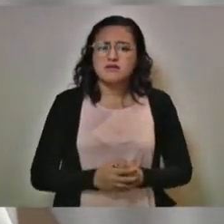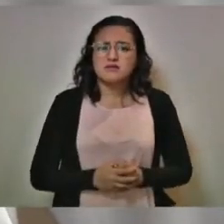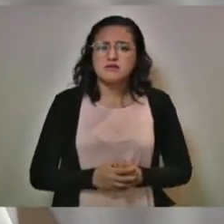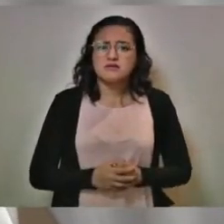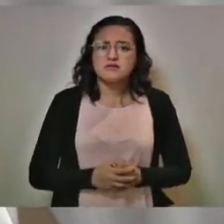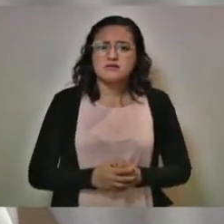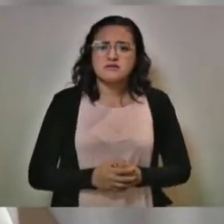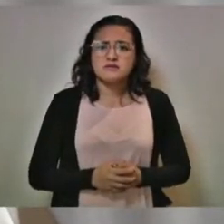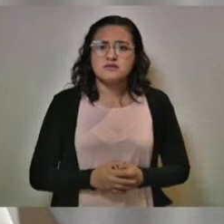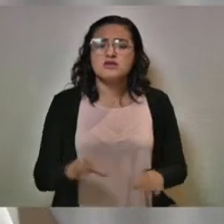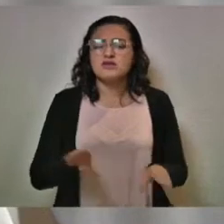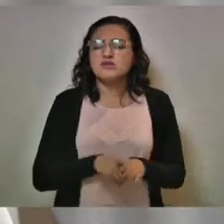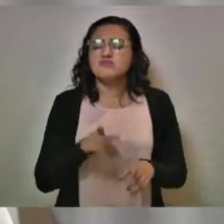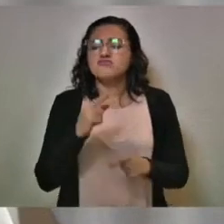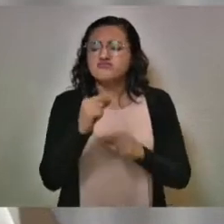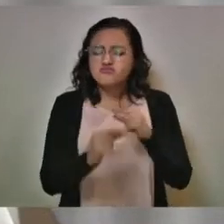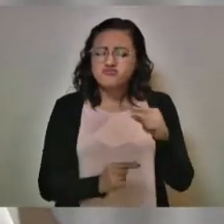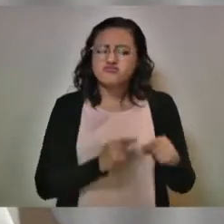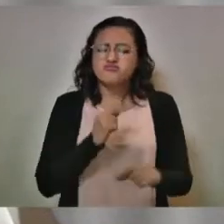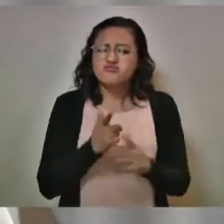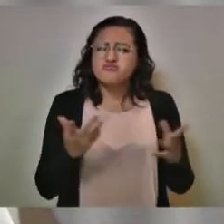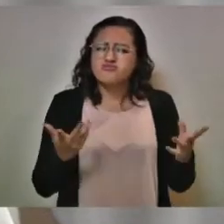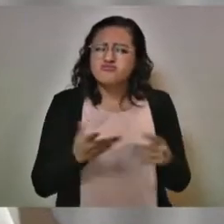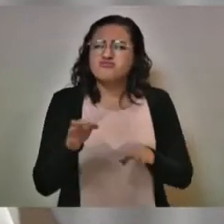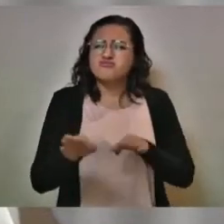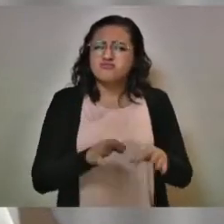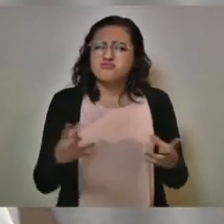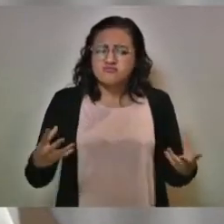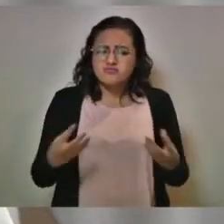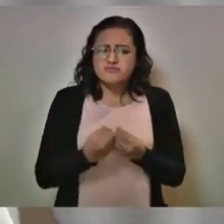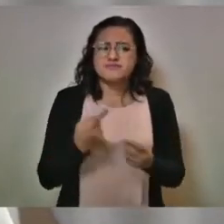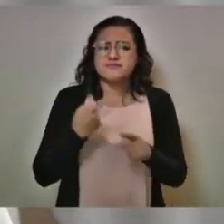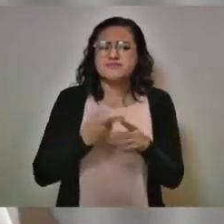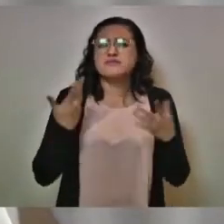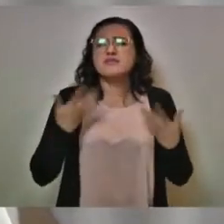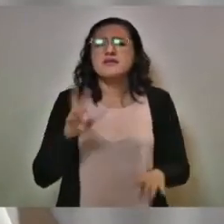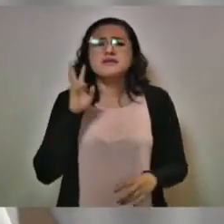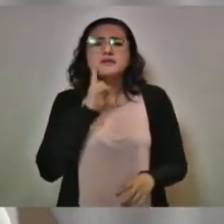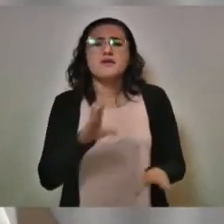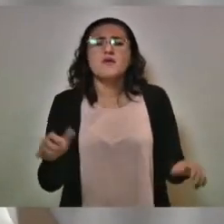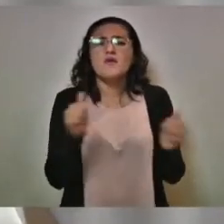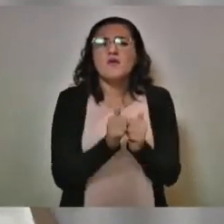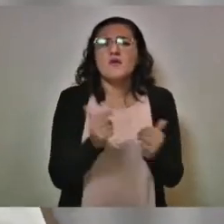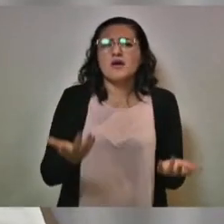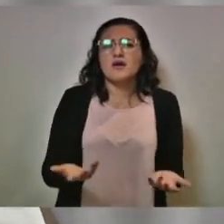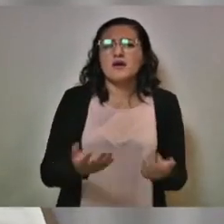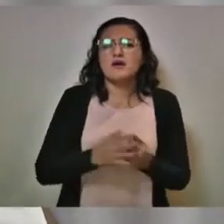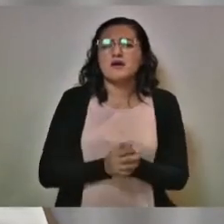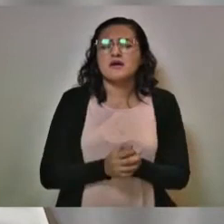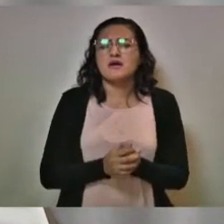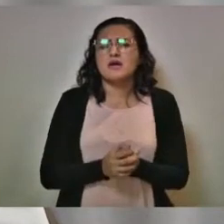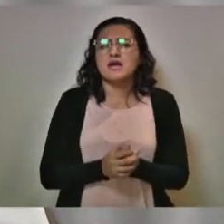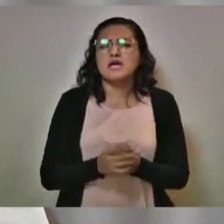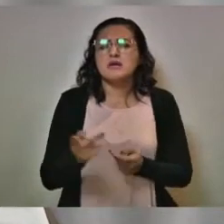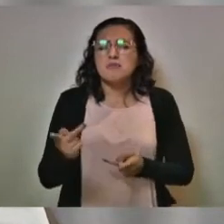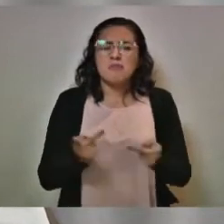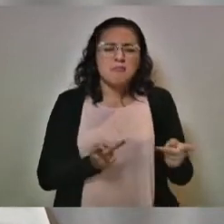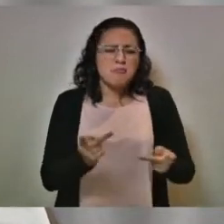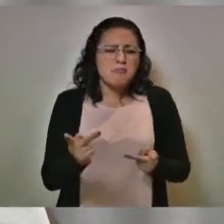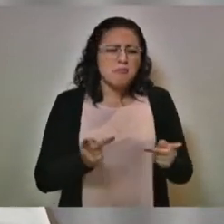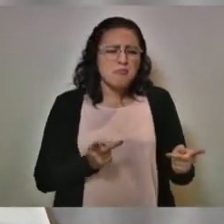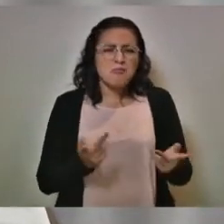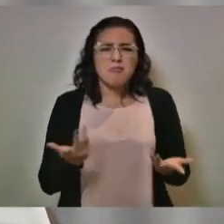acción programada, una acción que tenga que ver con una planificación